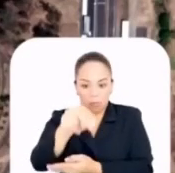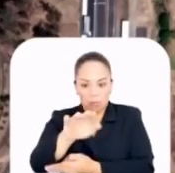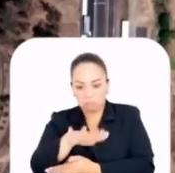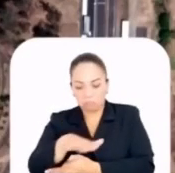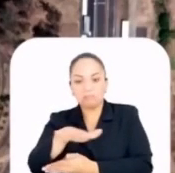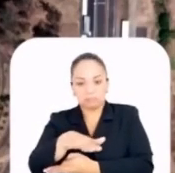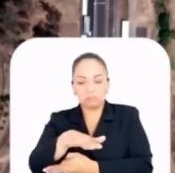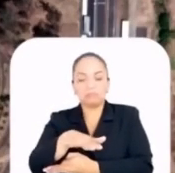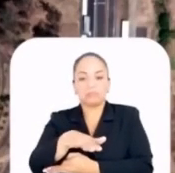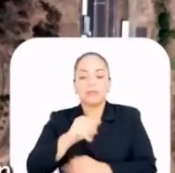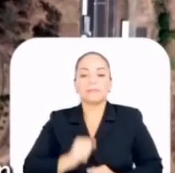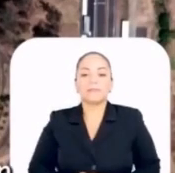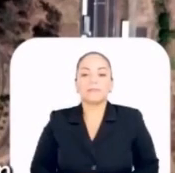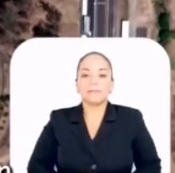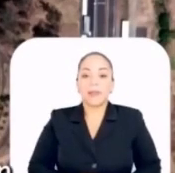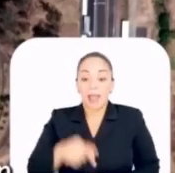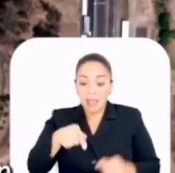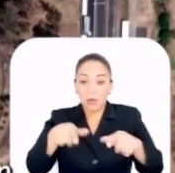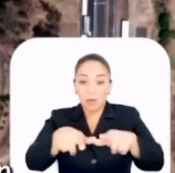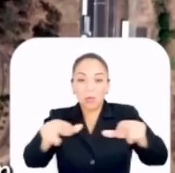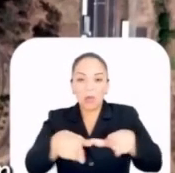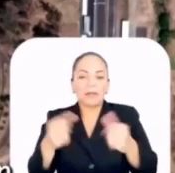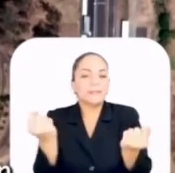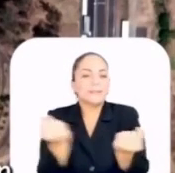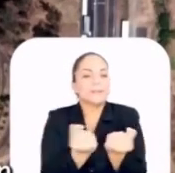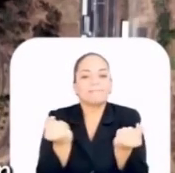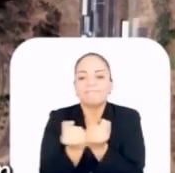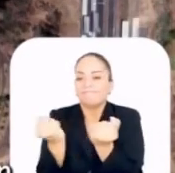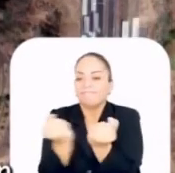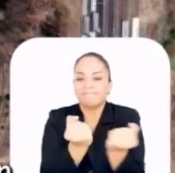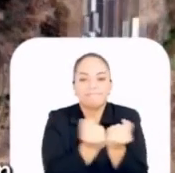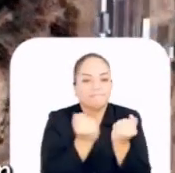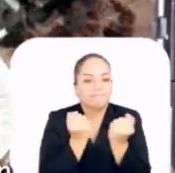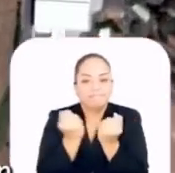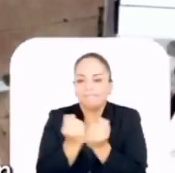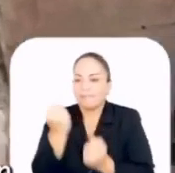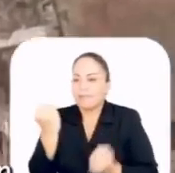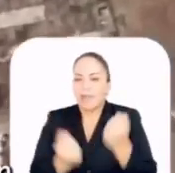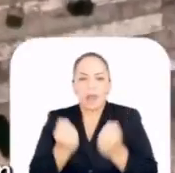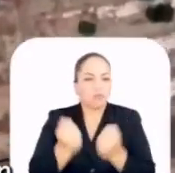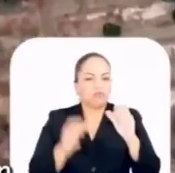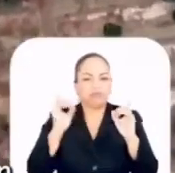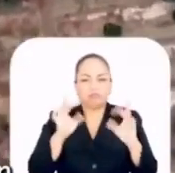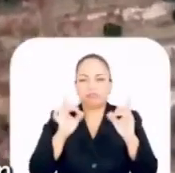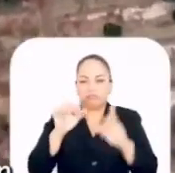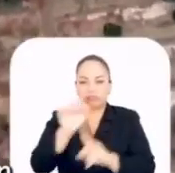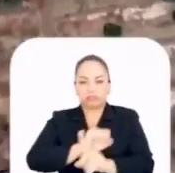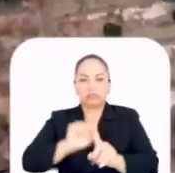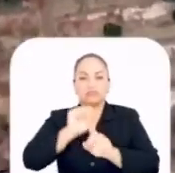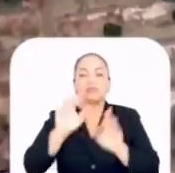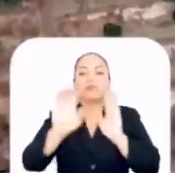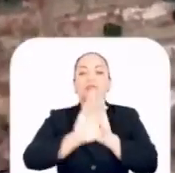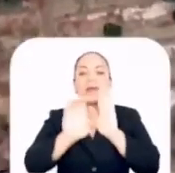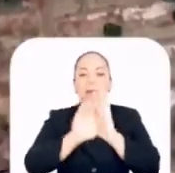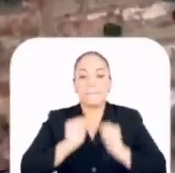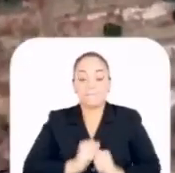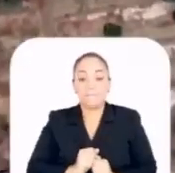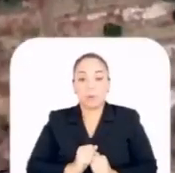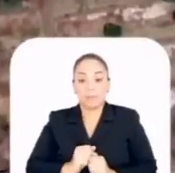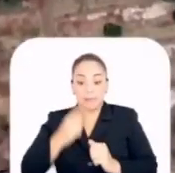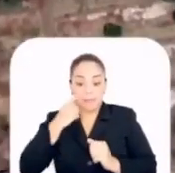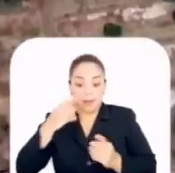norte de las instalaciones y es en este tramo donde se generan los mayores inconvenientes. Por ejemplo,